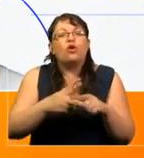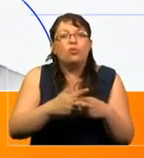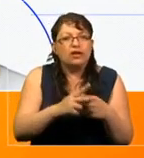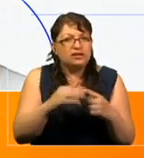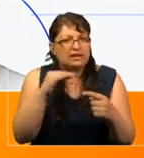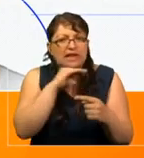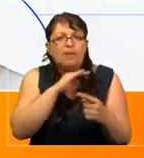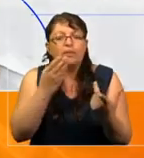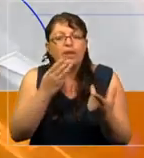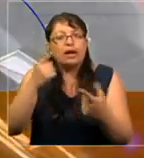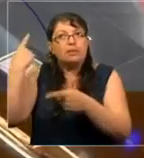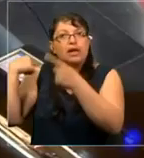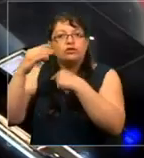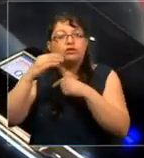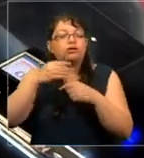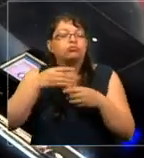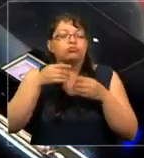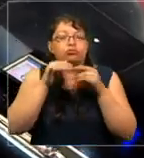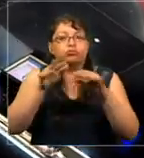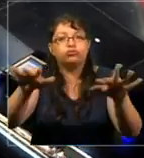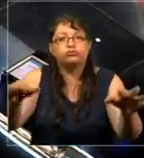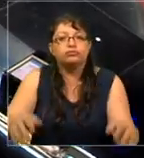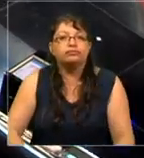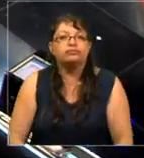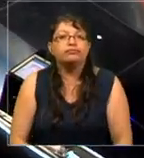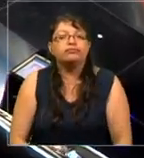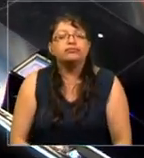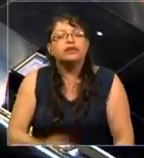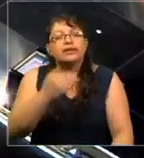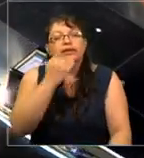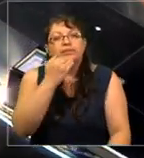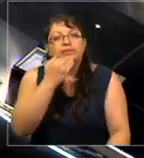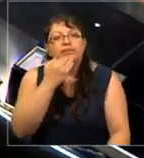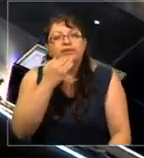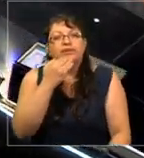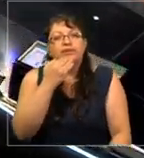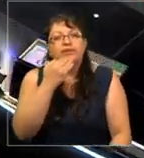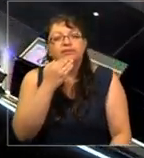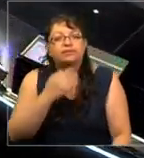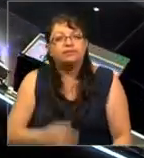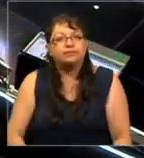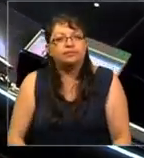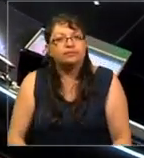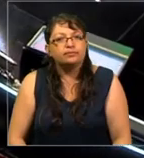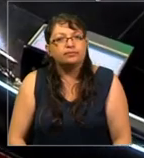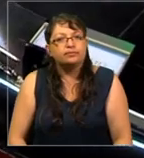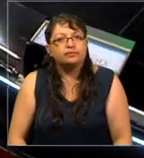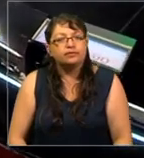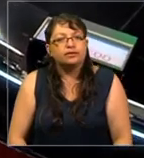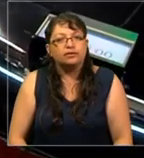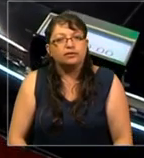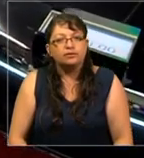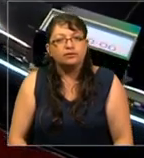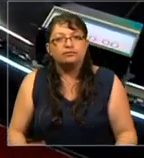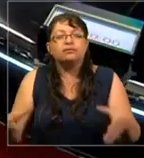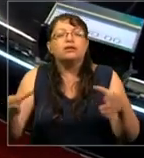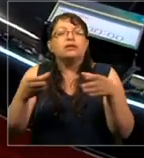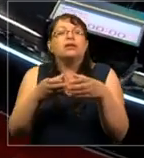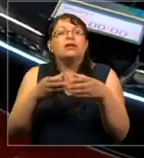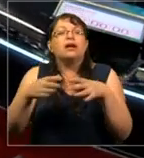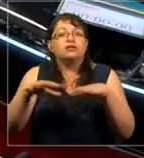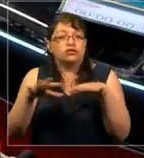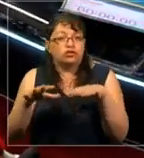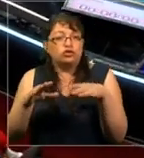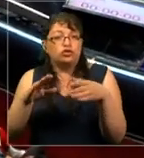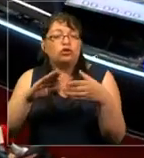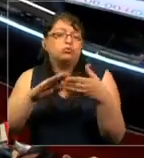comunicar esas historias. Ignora la acción colectiva por la acción conectada. Hay mucho research e